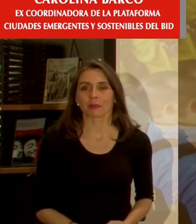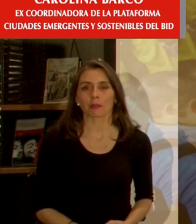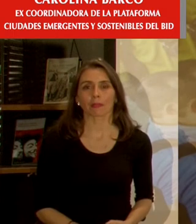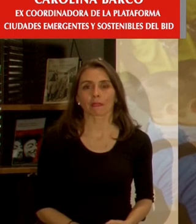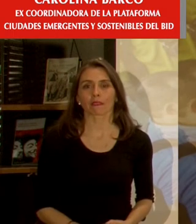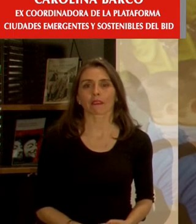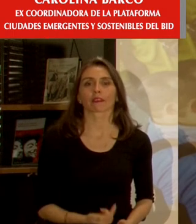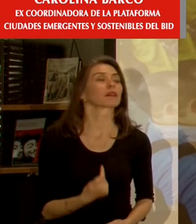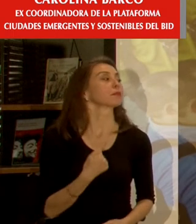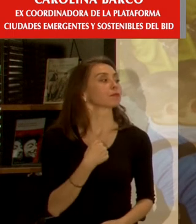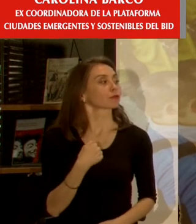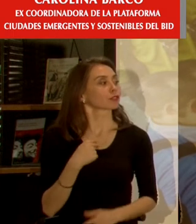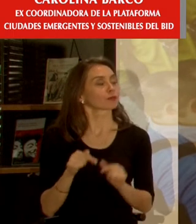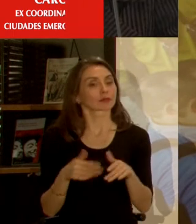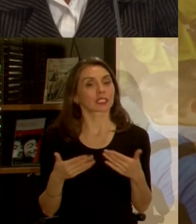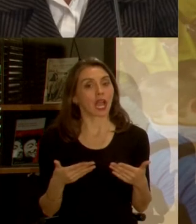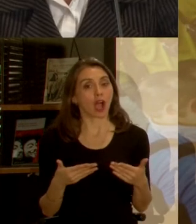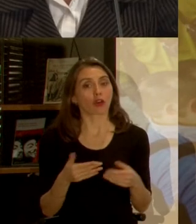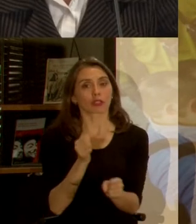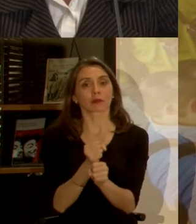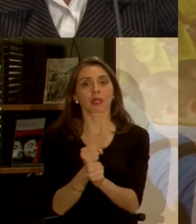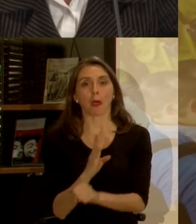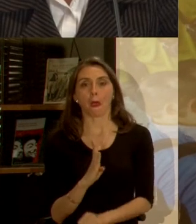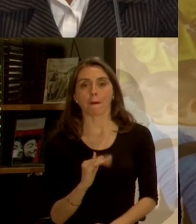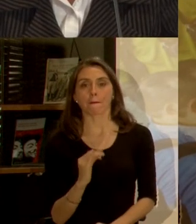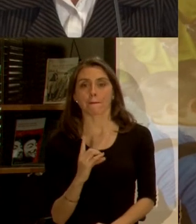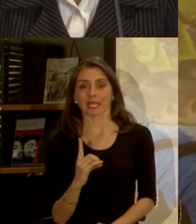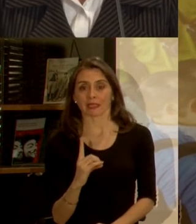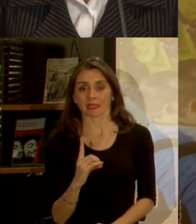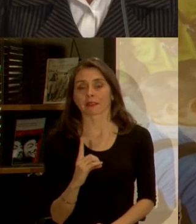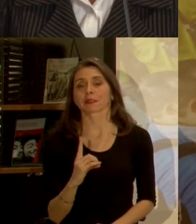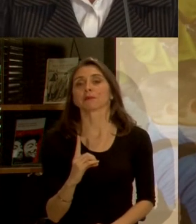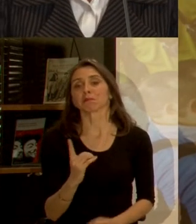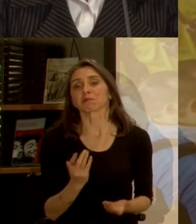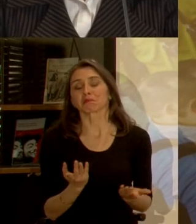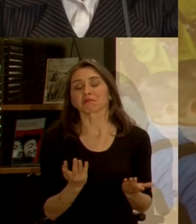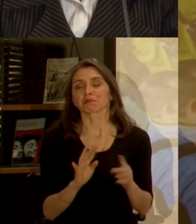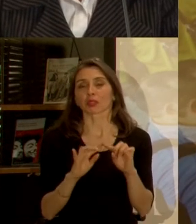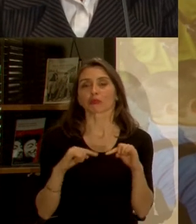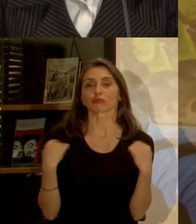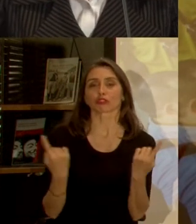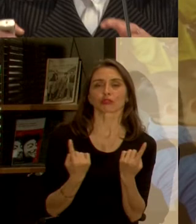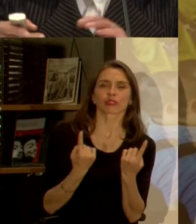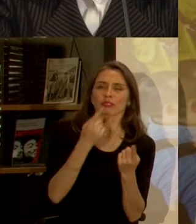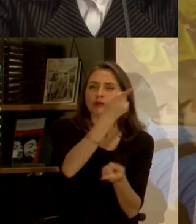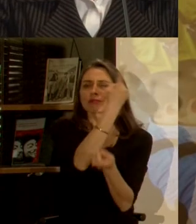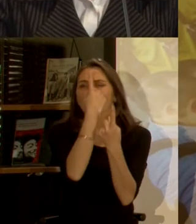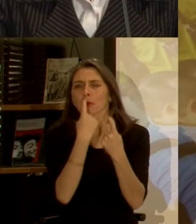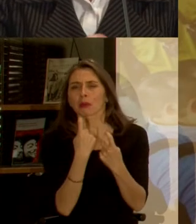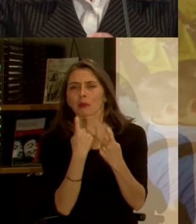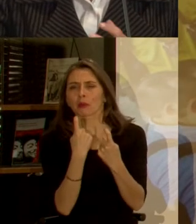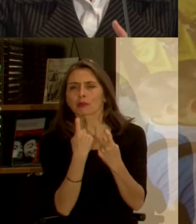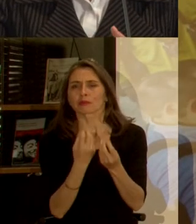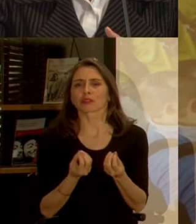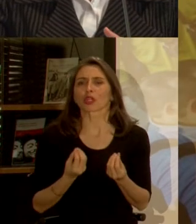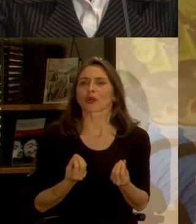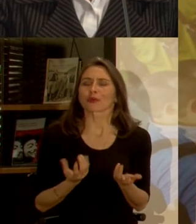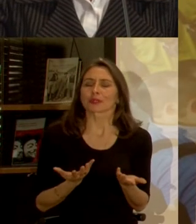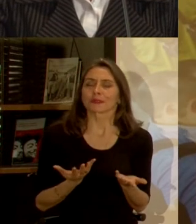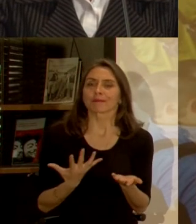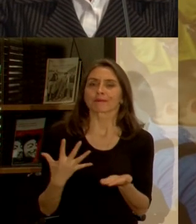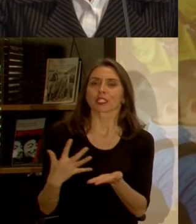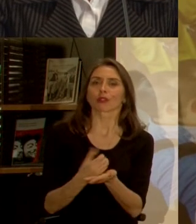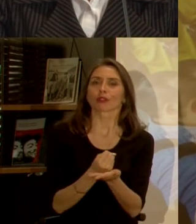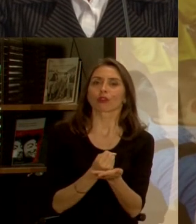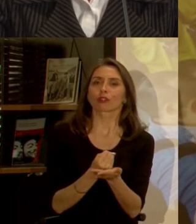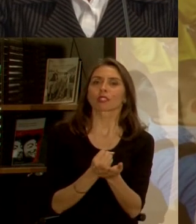Me encuentro ahora en el BID donde nos hemos preguntado cómo lograr